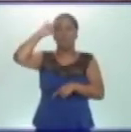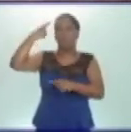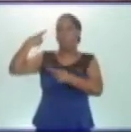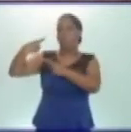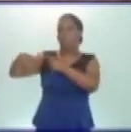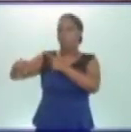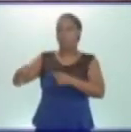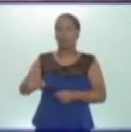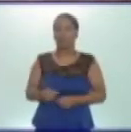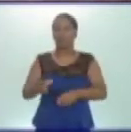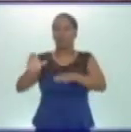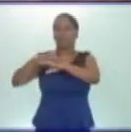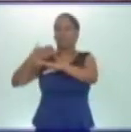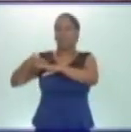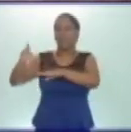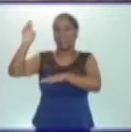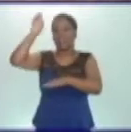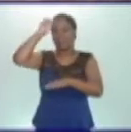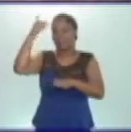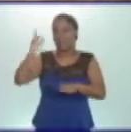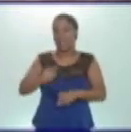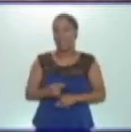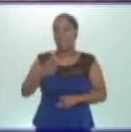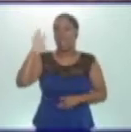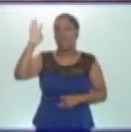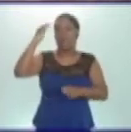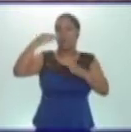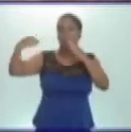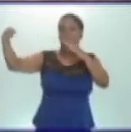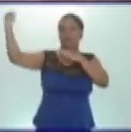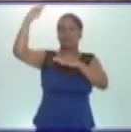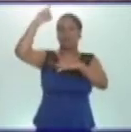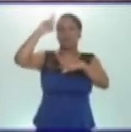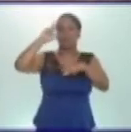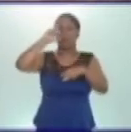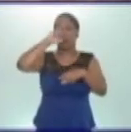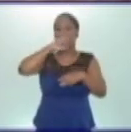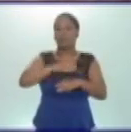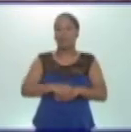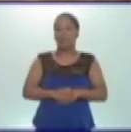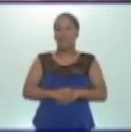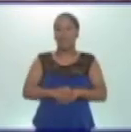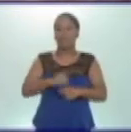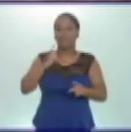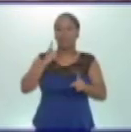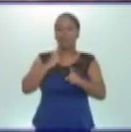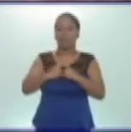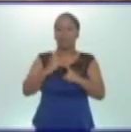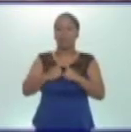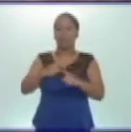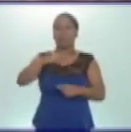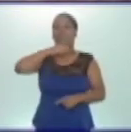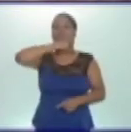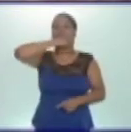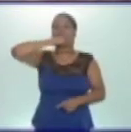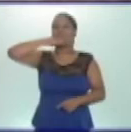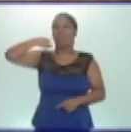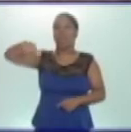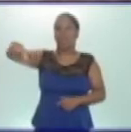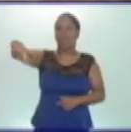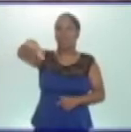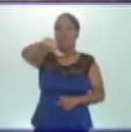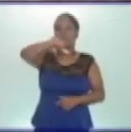En el cuarto nivel, se encuentran las grasas, aceites y frutos